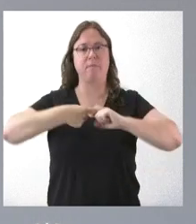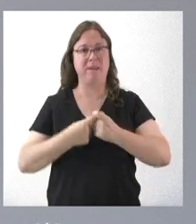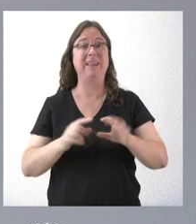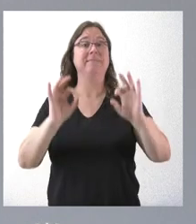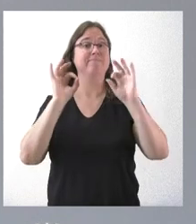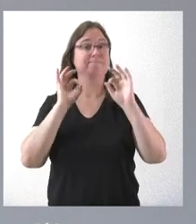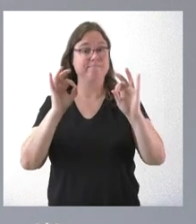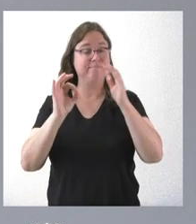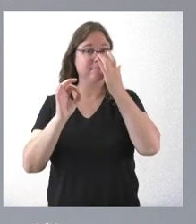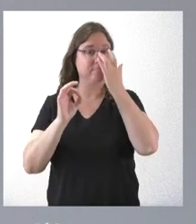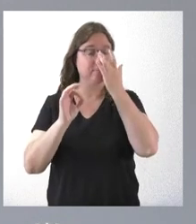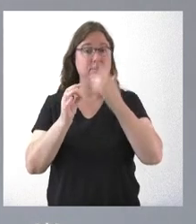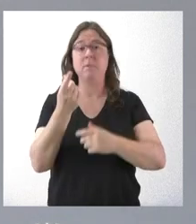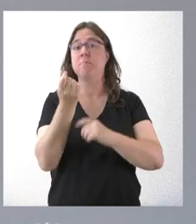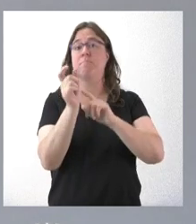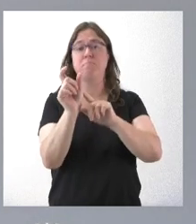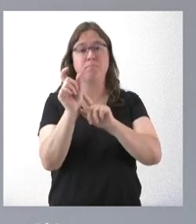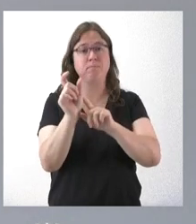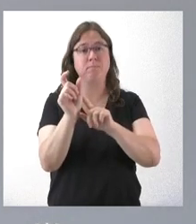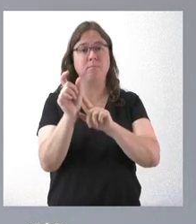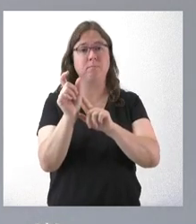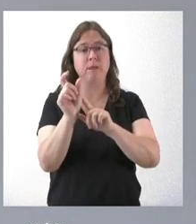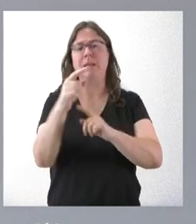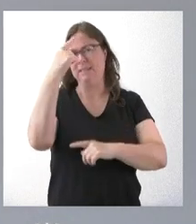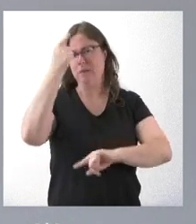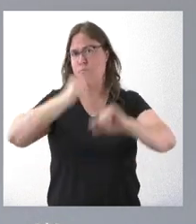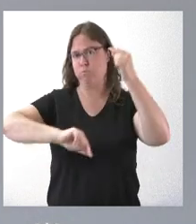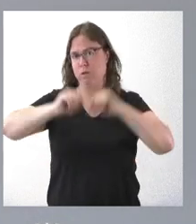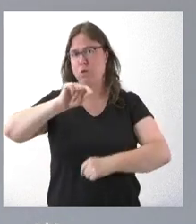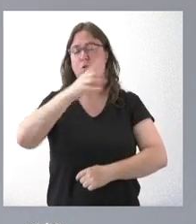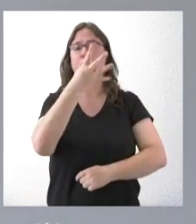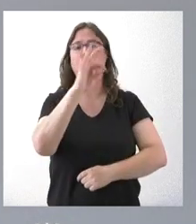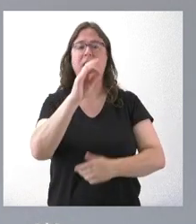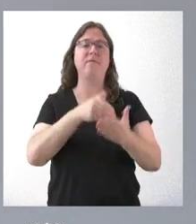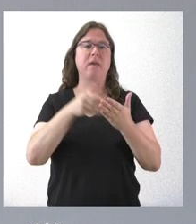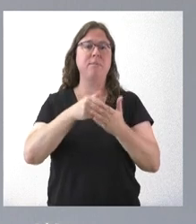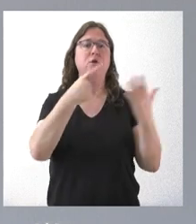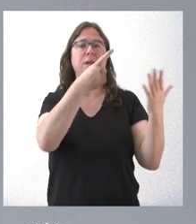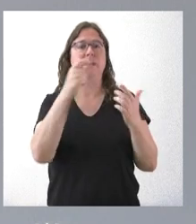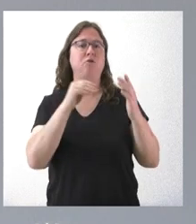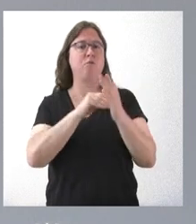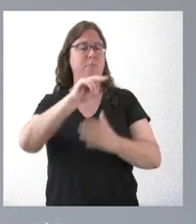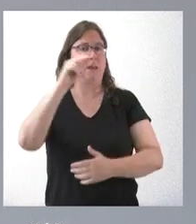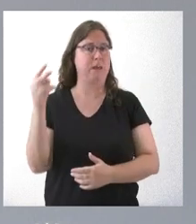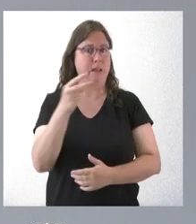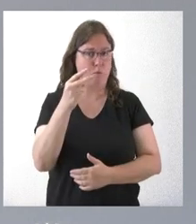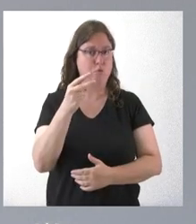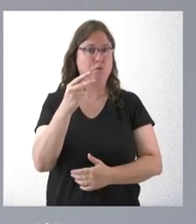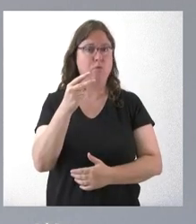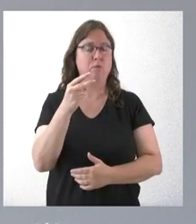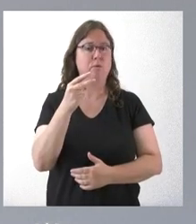concreto, las cuantías, sabiendo que es un presupuesto de 40 millones de 600.000 euros, en números redondos,